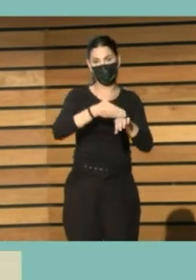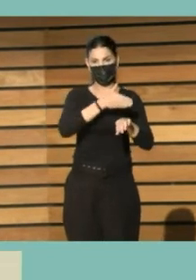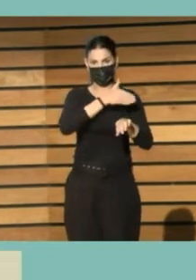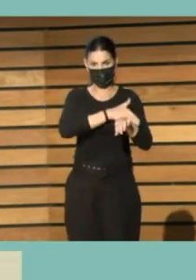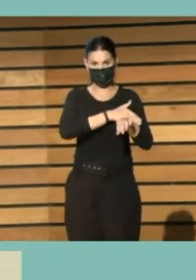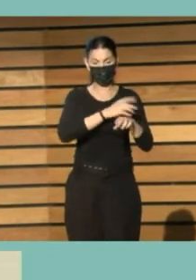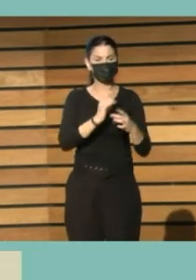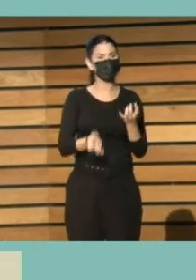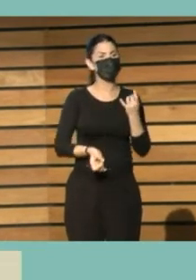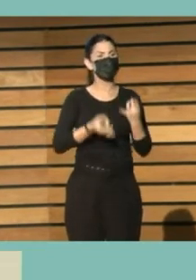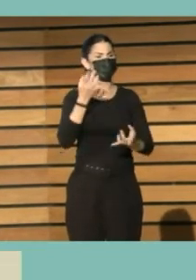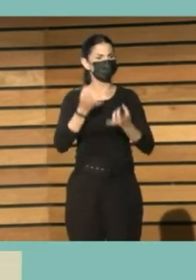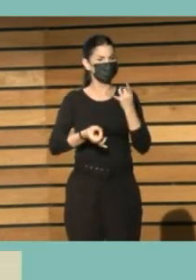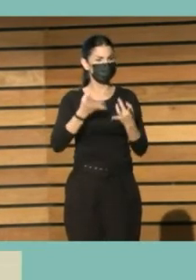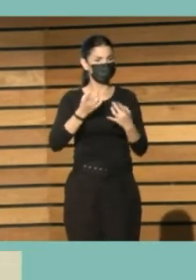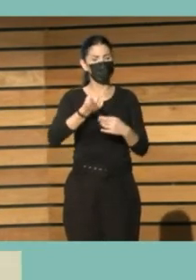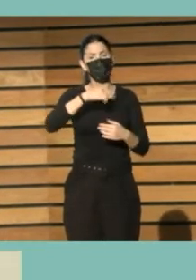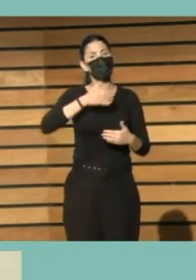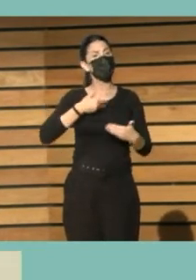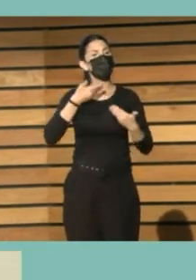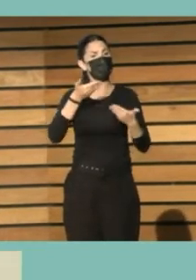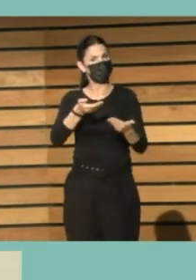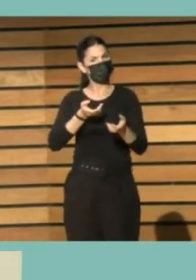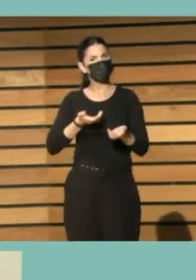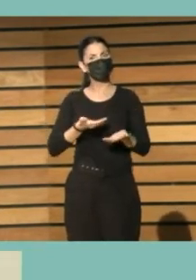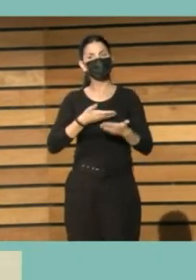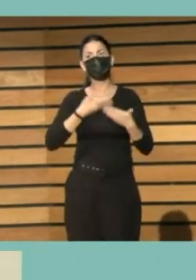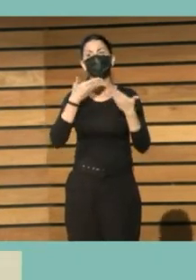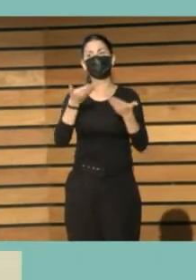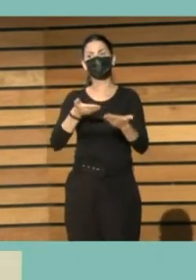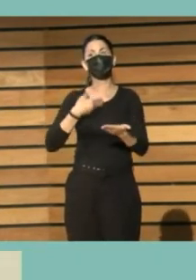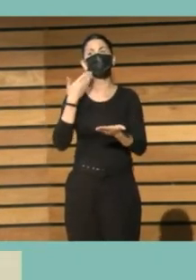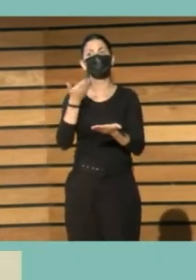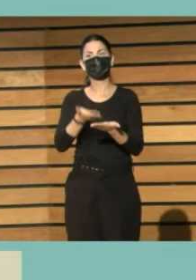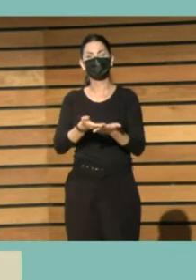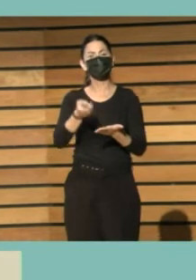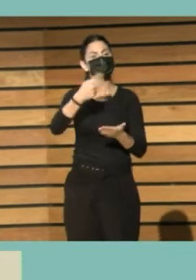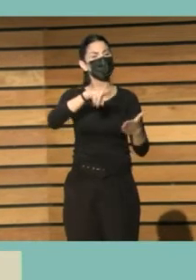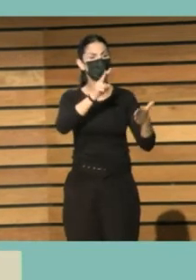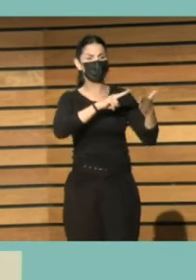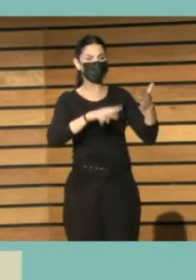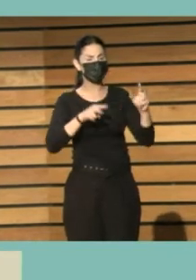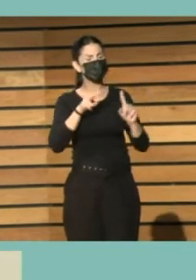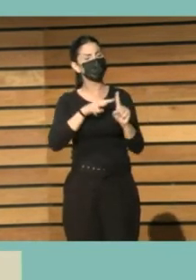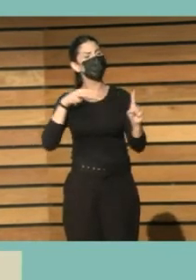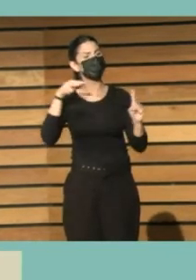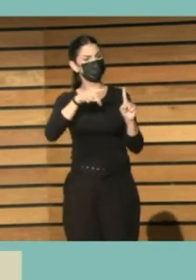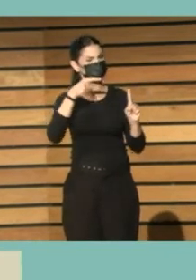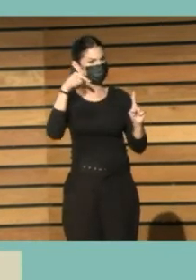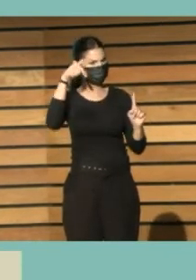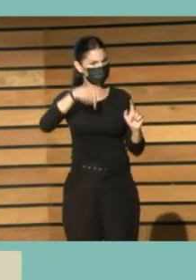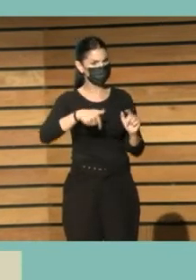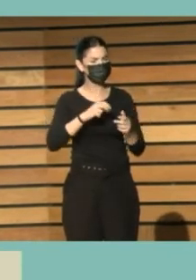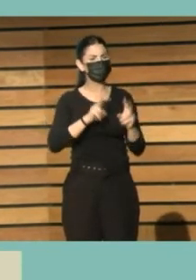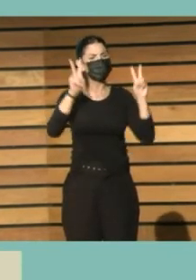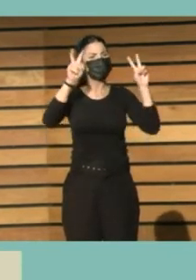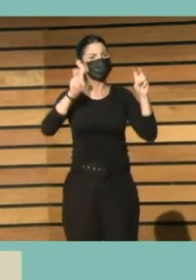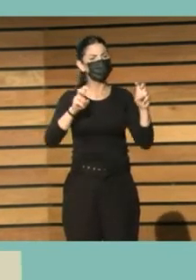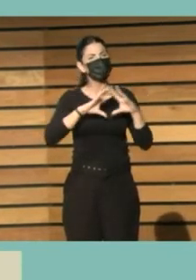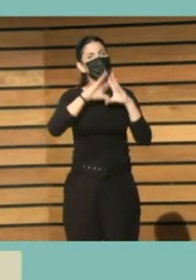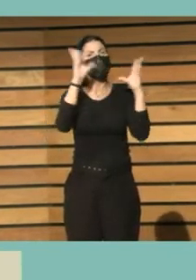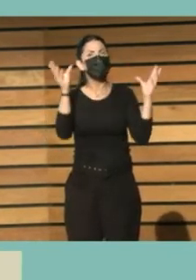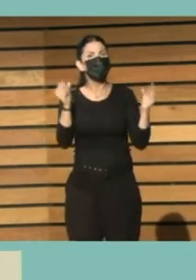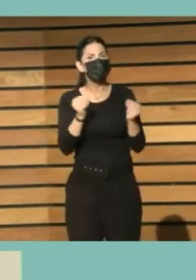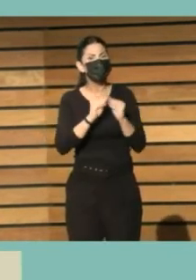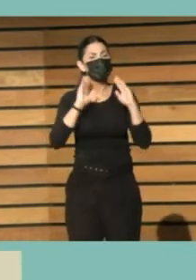Hemos hecho un ejercicio y os invitamos a hacerlo. Nos íbamos a proponer que leyeseis, con la perspectiva de hoy, las conclusiones del Congreso